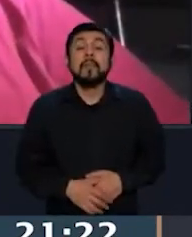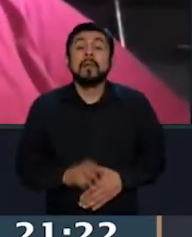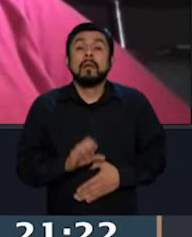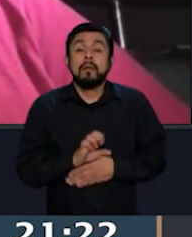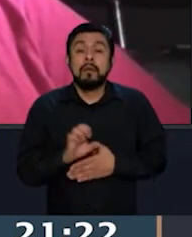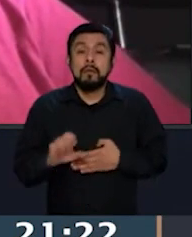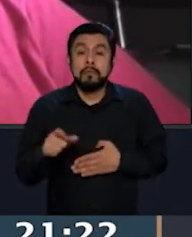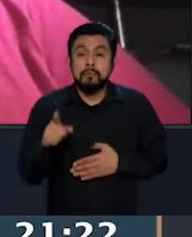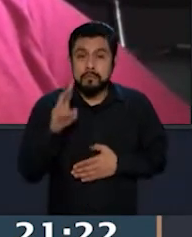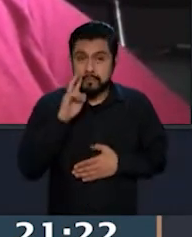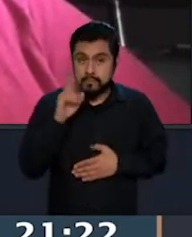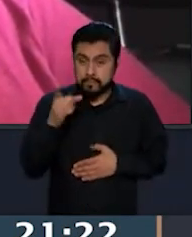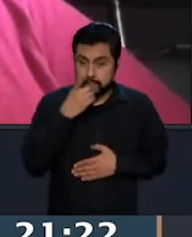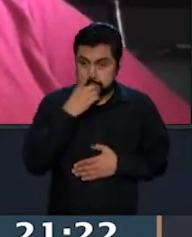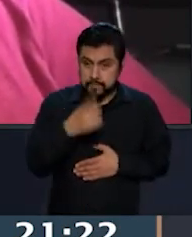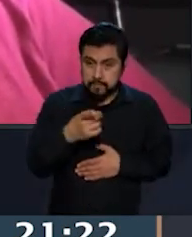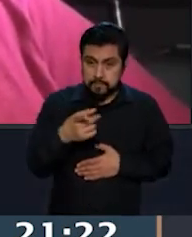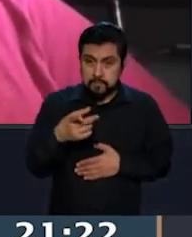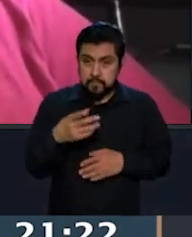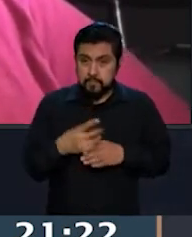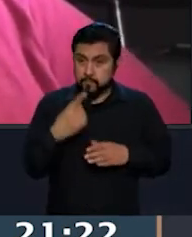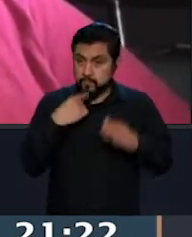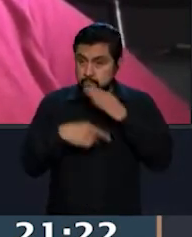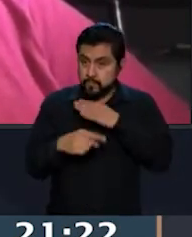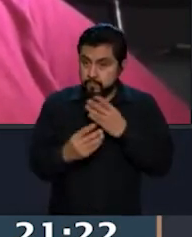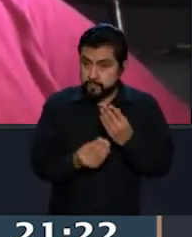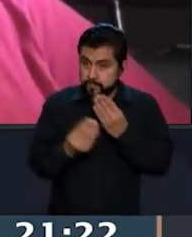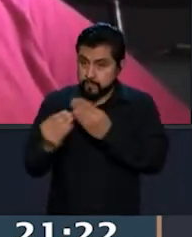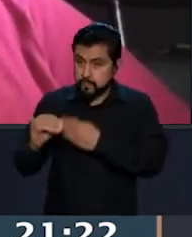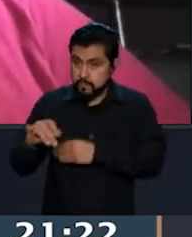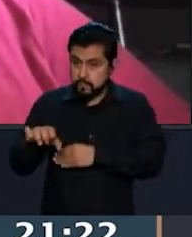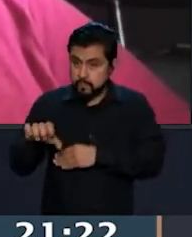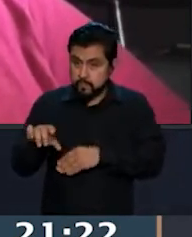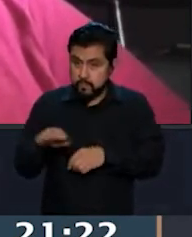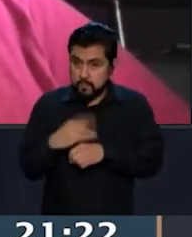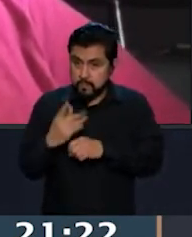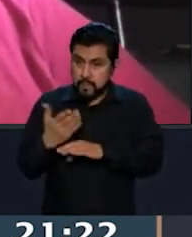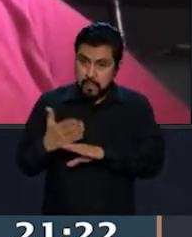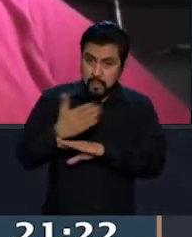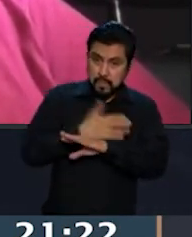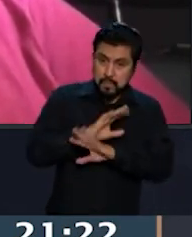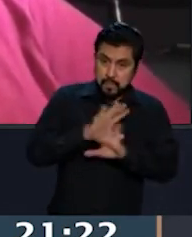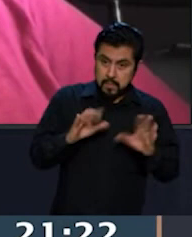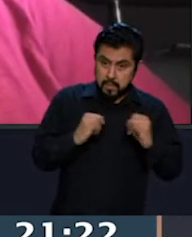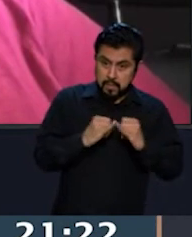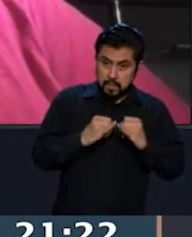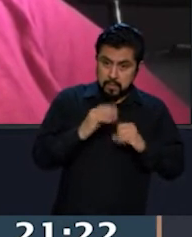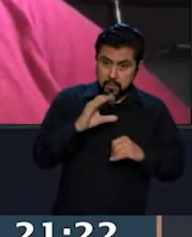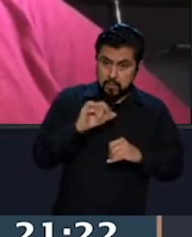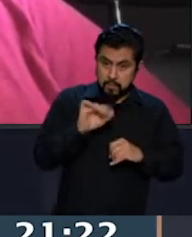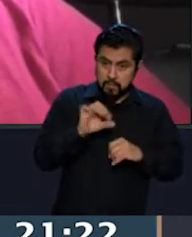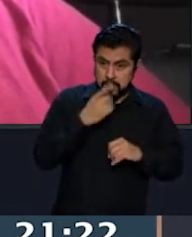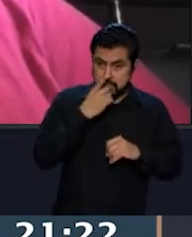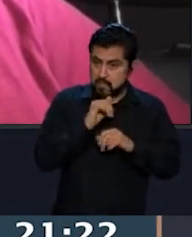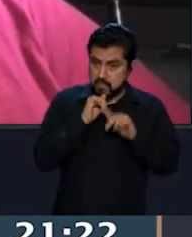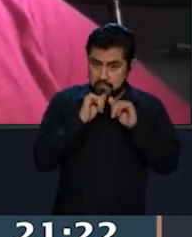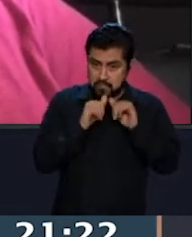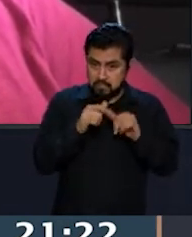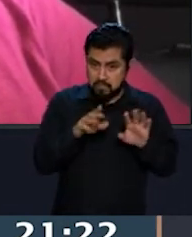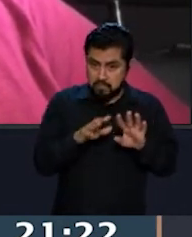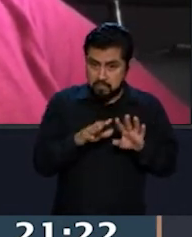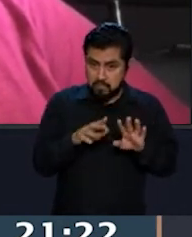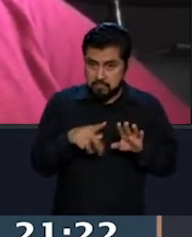entiendo, esta denuncia se dio ante el INE porque se agotaron otras instancias que no resolvieron finalmente este tema. Le digo,